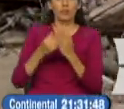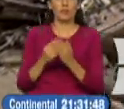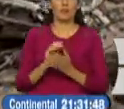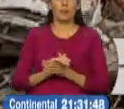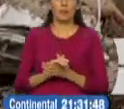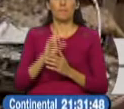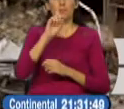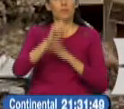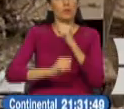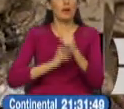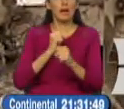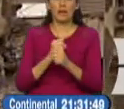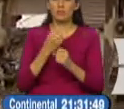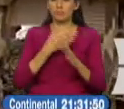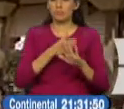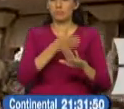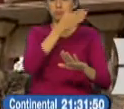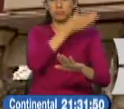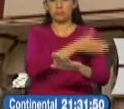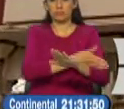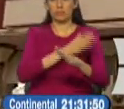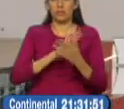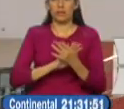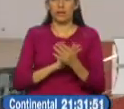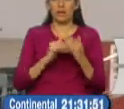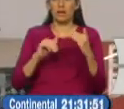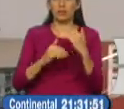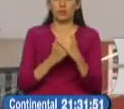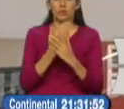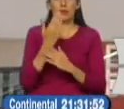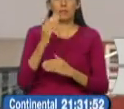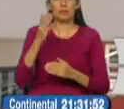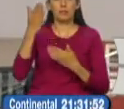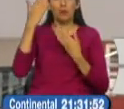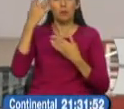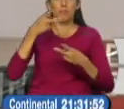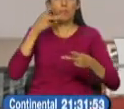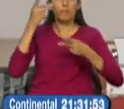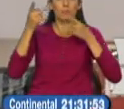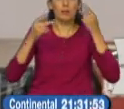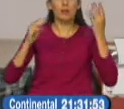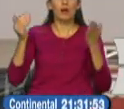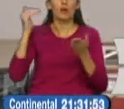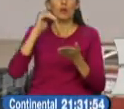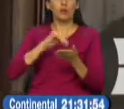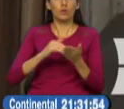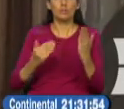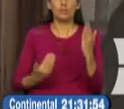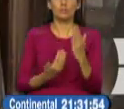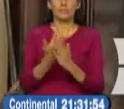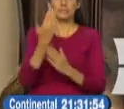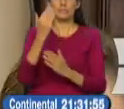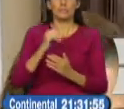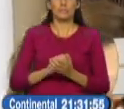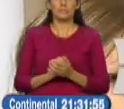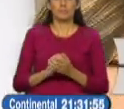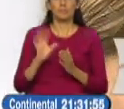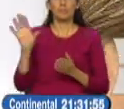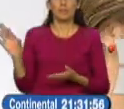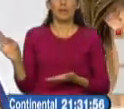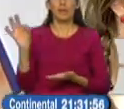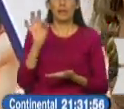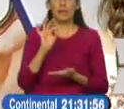ocurrido este fenómeno natural y de implementadas diversas políticas públicas para levantar las zonas destruidas. La representante de la